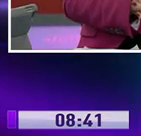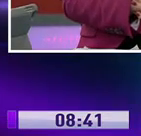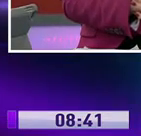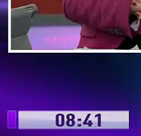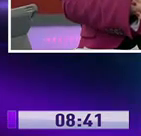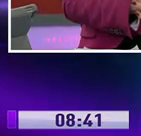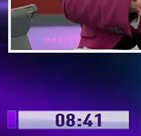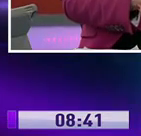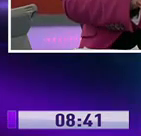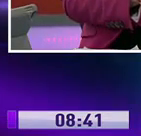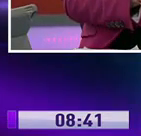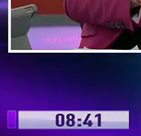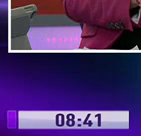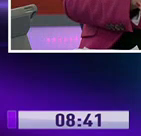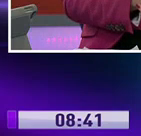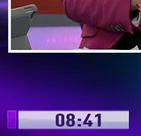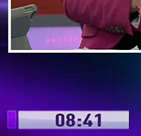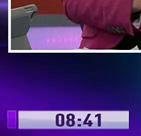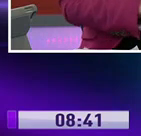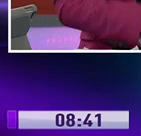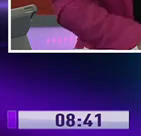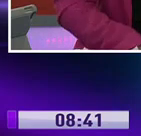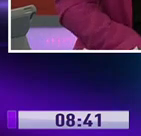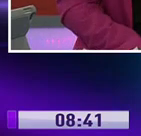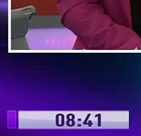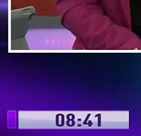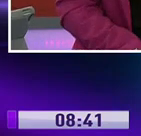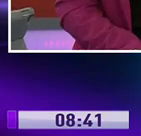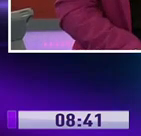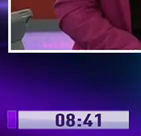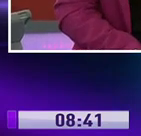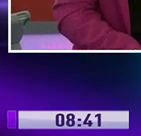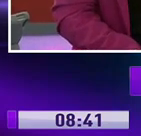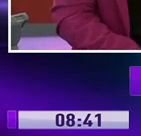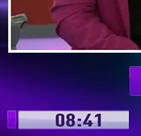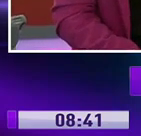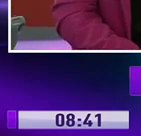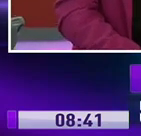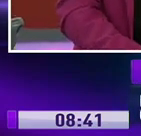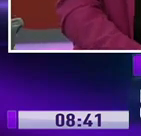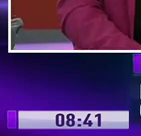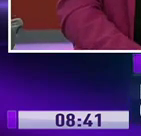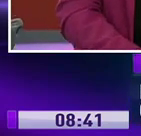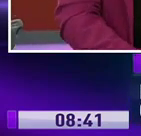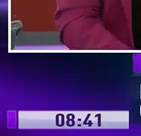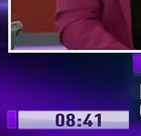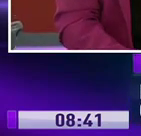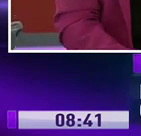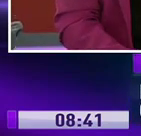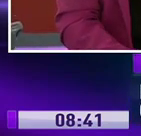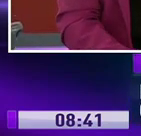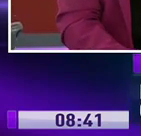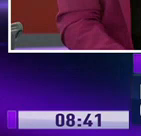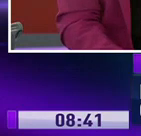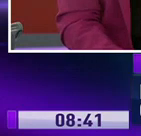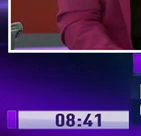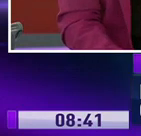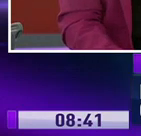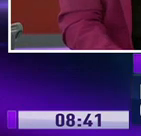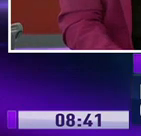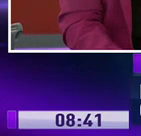doctor. Gracias por estar con nosotros en esta entrevista. Bienvenido. Buenos días a todos. Doctor, dato,